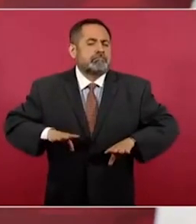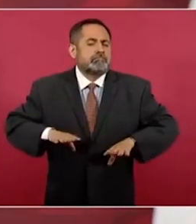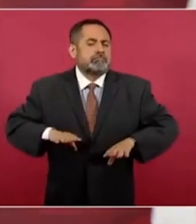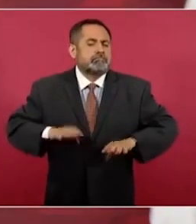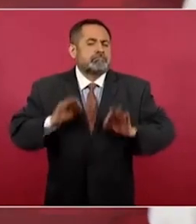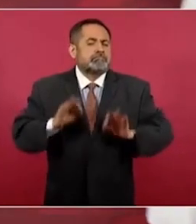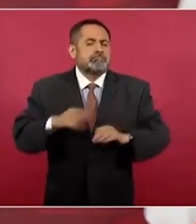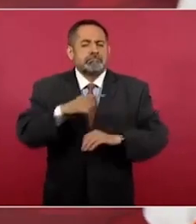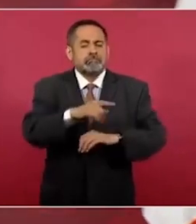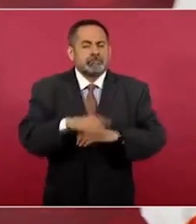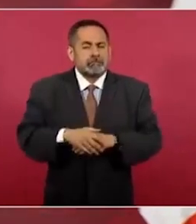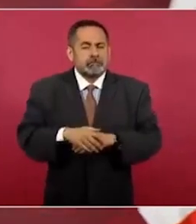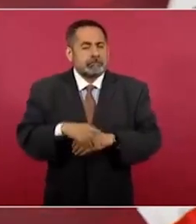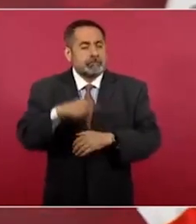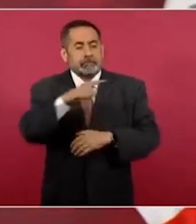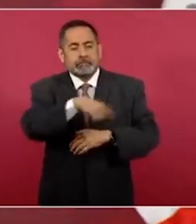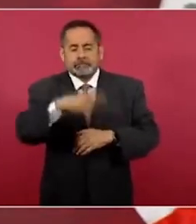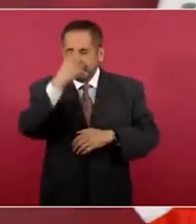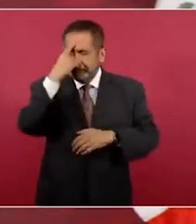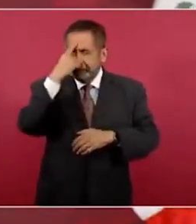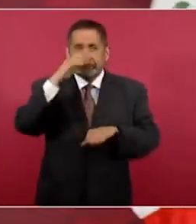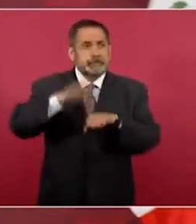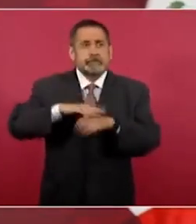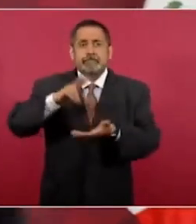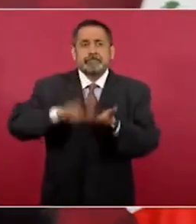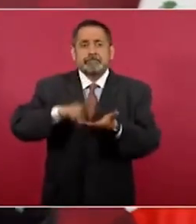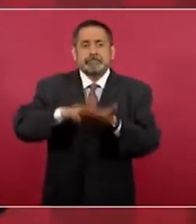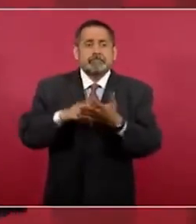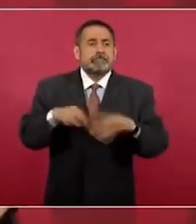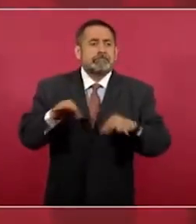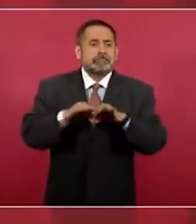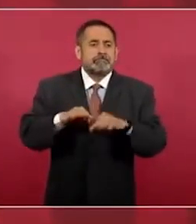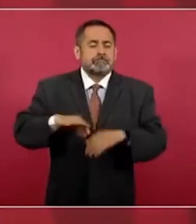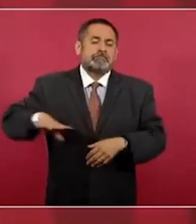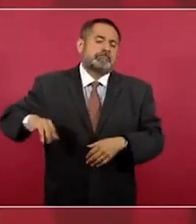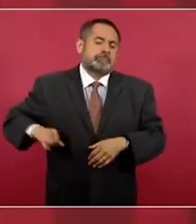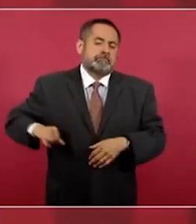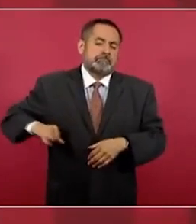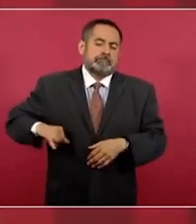¿Qué es lo que está por encima de todo? Los intereses.